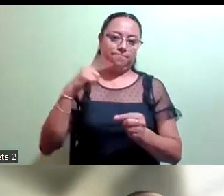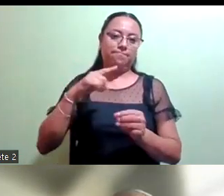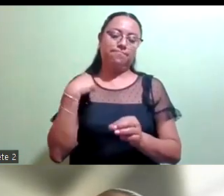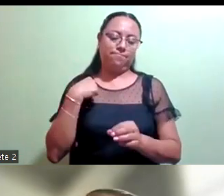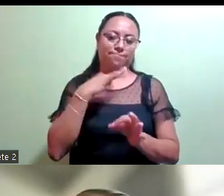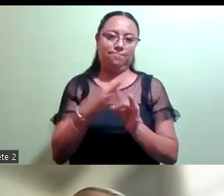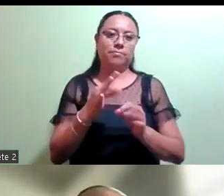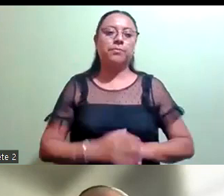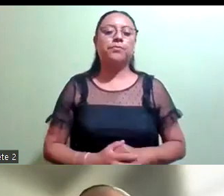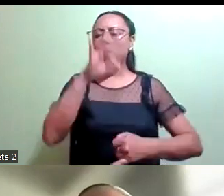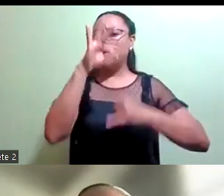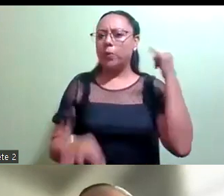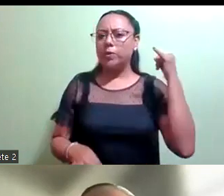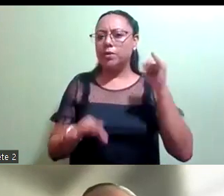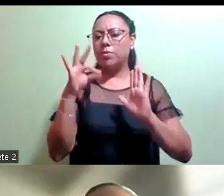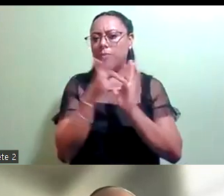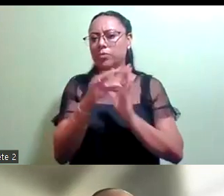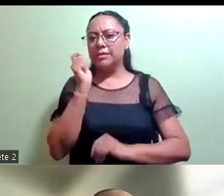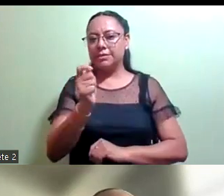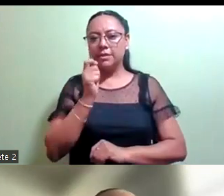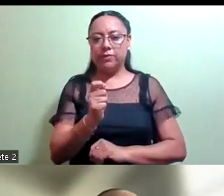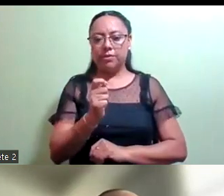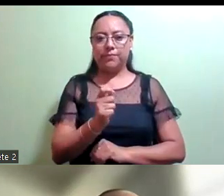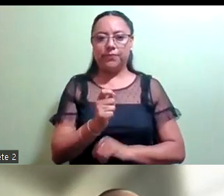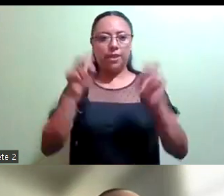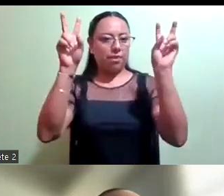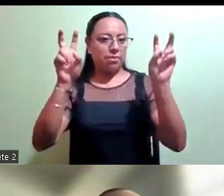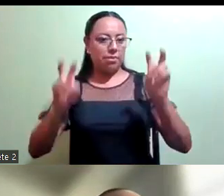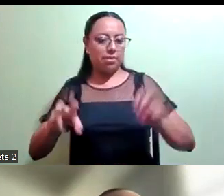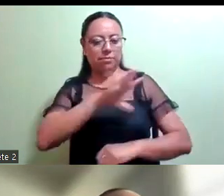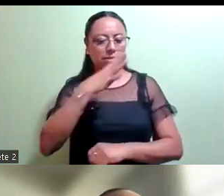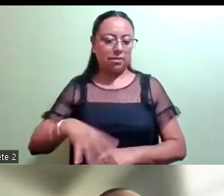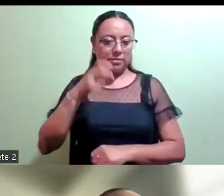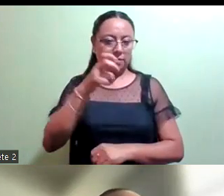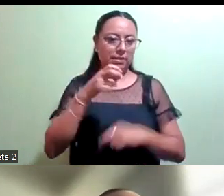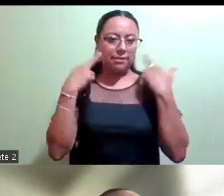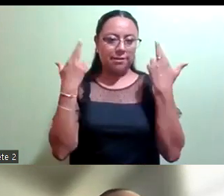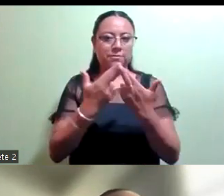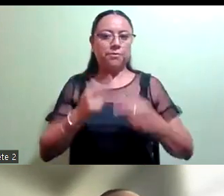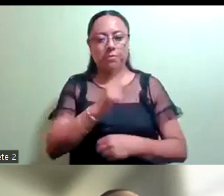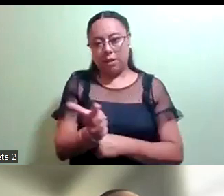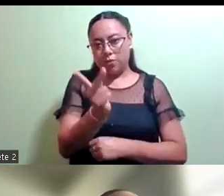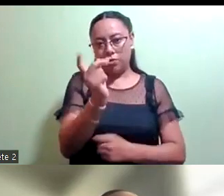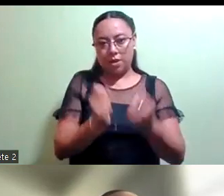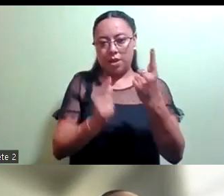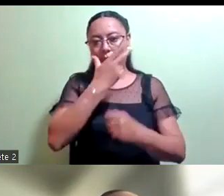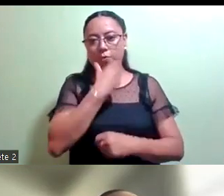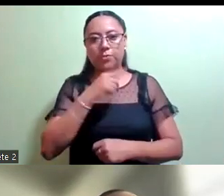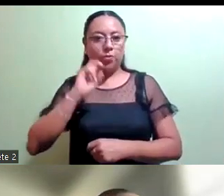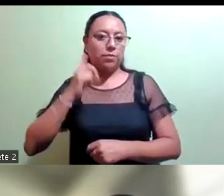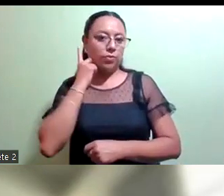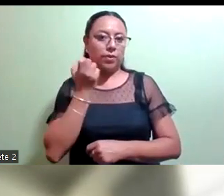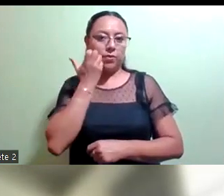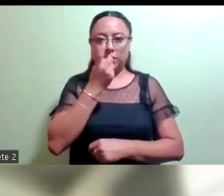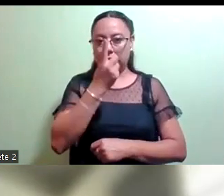gracias, secretario. El último punto del orden del día es el relativo a los asuntos generales de esta conferencia. ¿Alguna diputada o diputada desea hacer uso de la palabra?